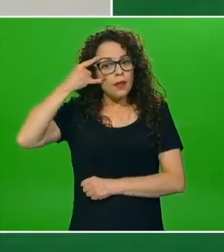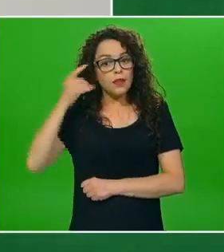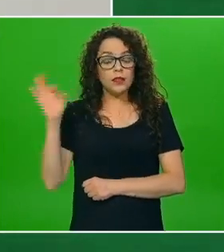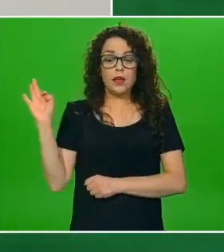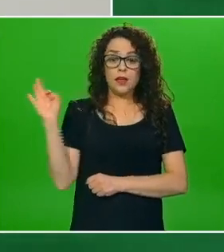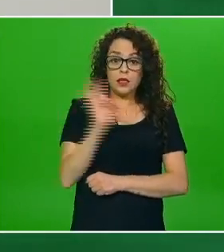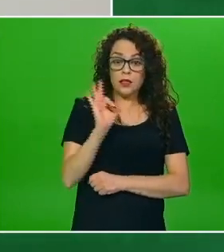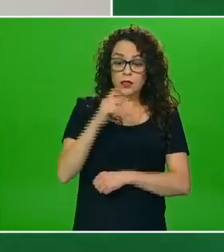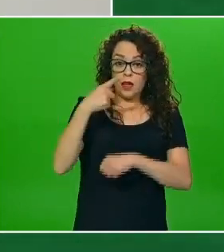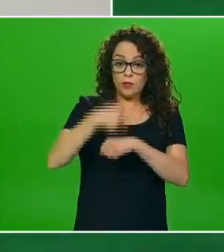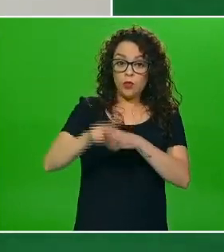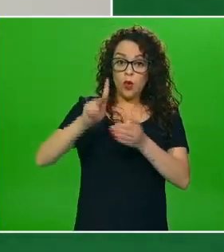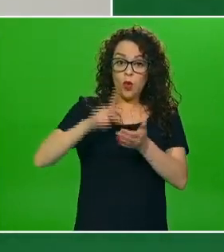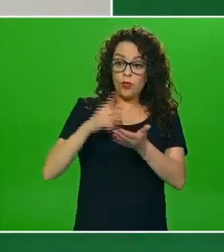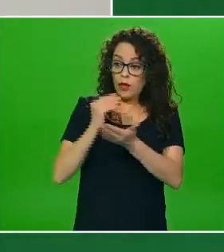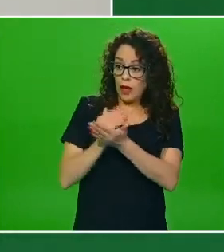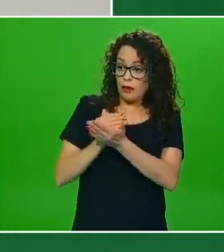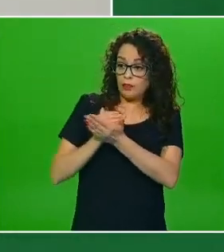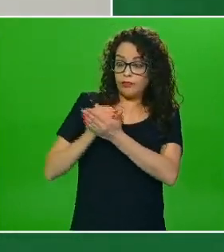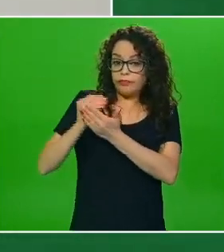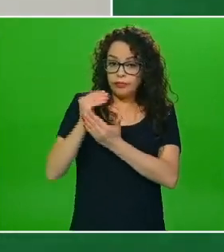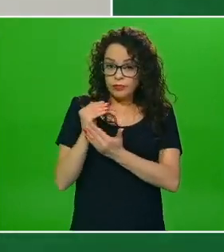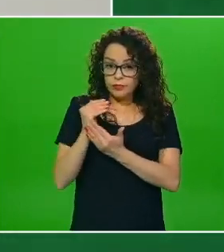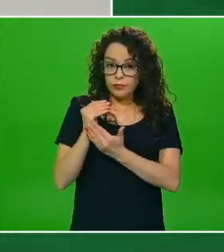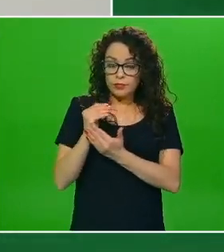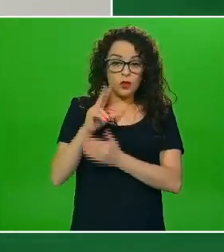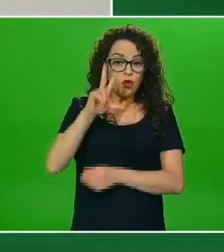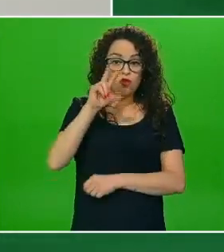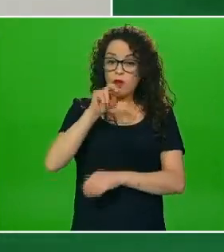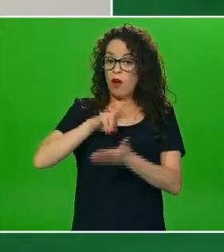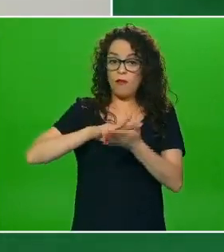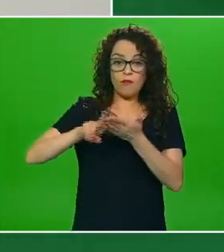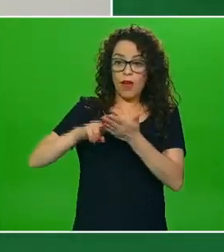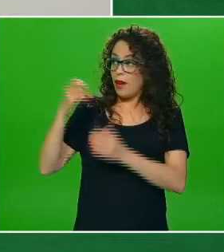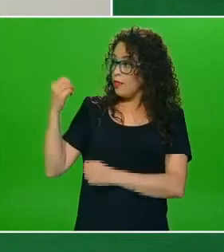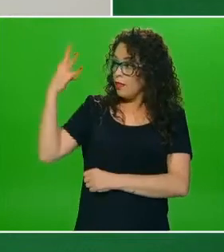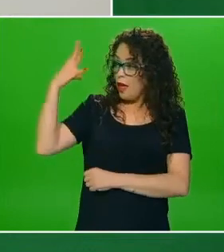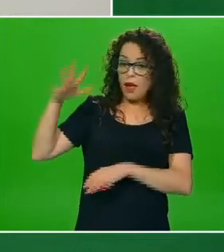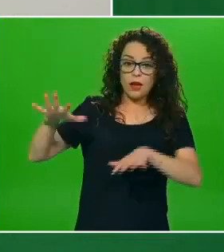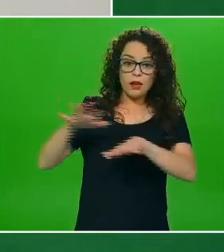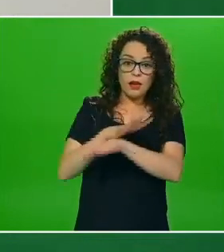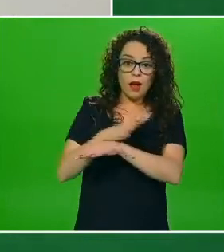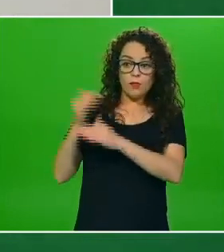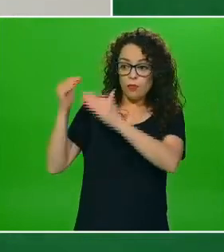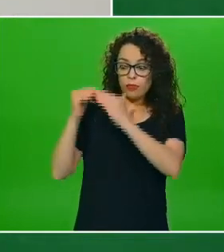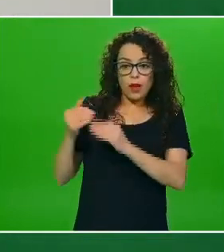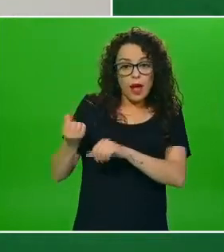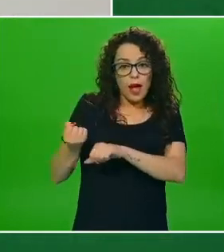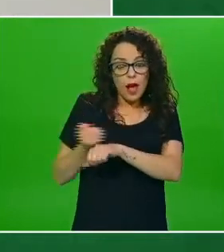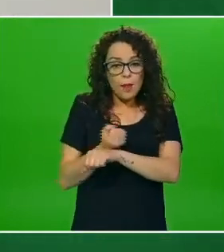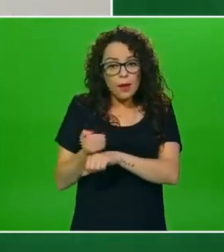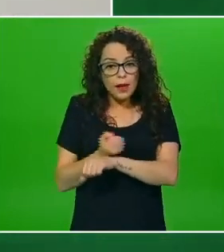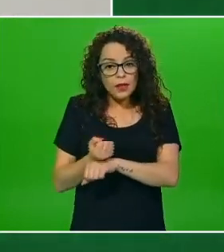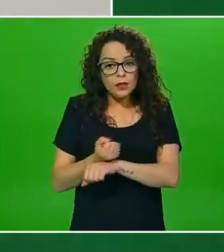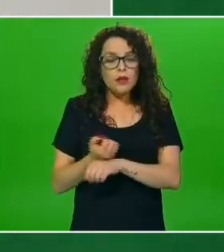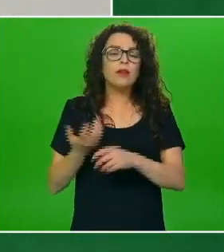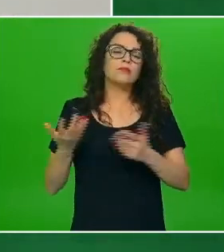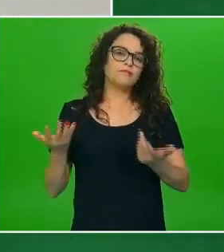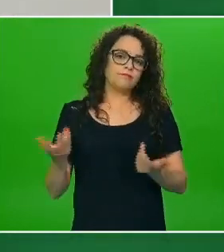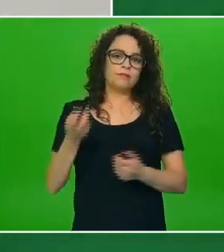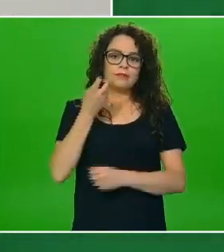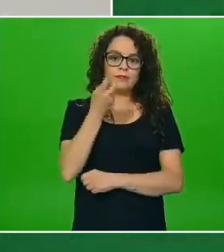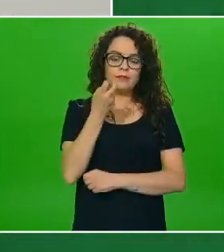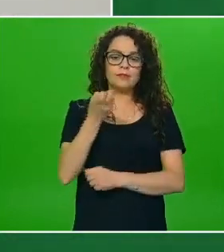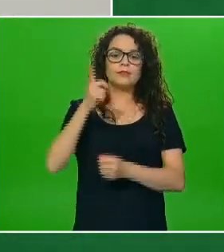riesgo se incrementa si el riesgo ya no se encuentra en verde y ahora pasa a amarillo en función de lo que está en los